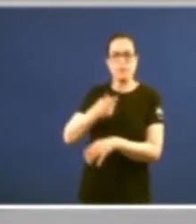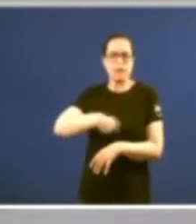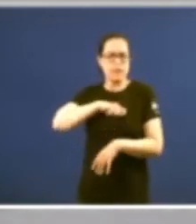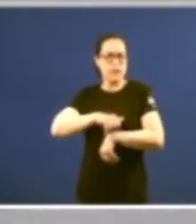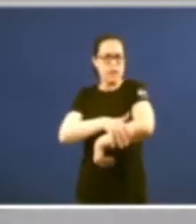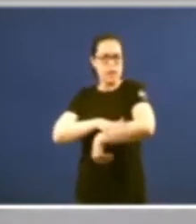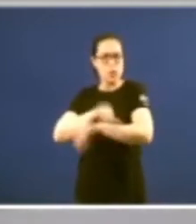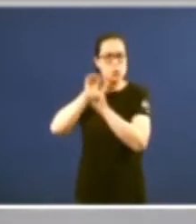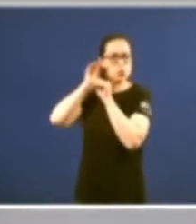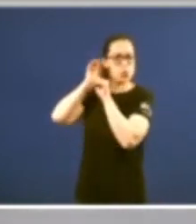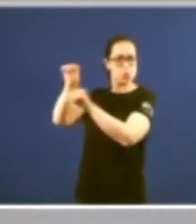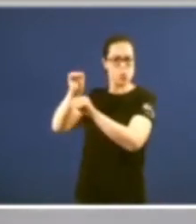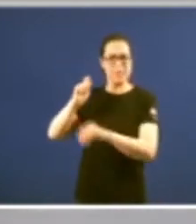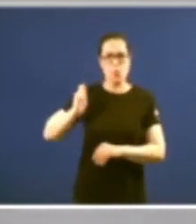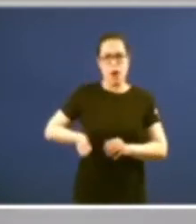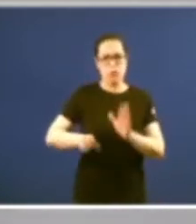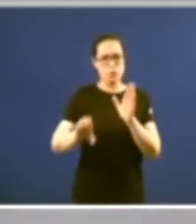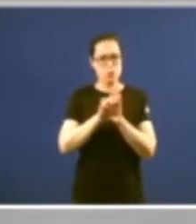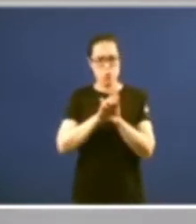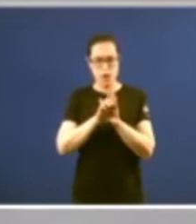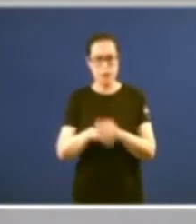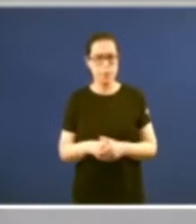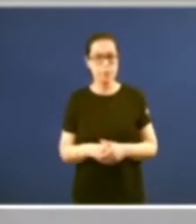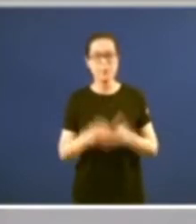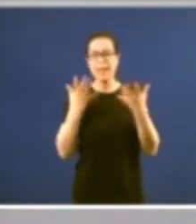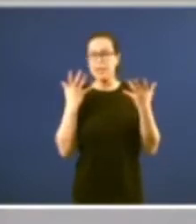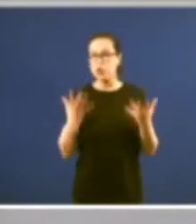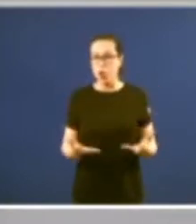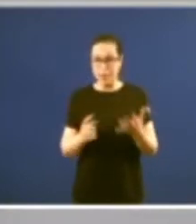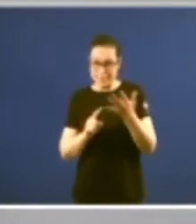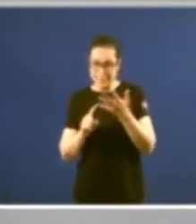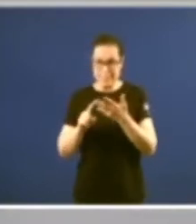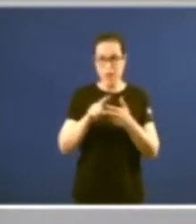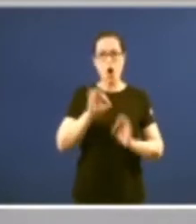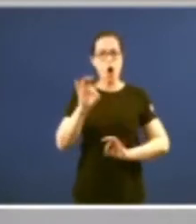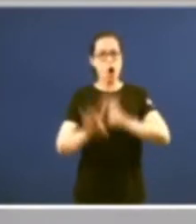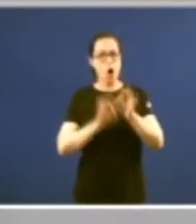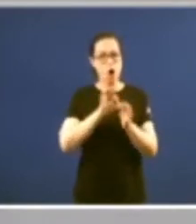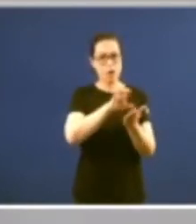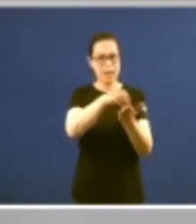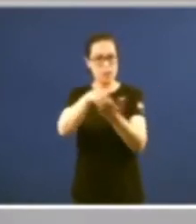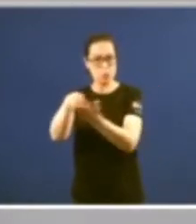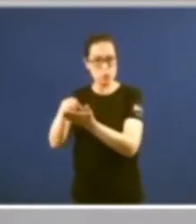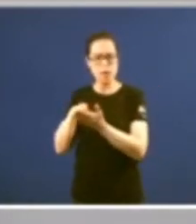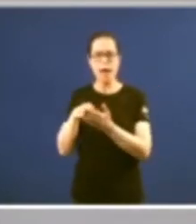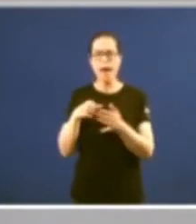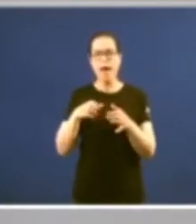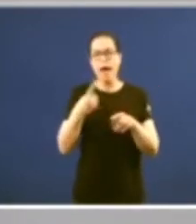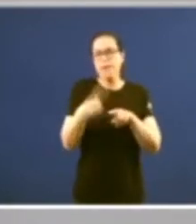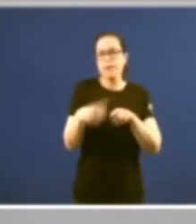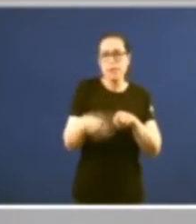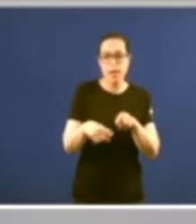normativo por el tribunal constitucional son por consiguiente estos órganos estas actividades que